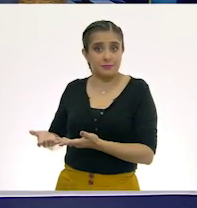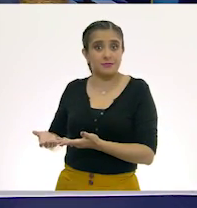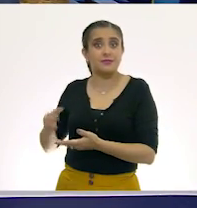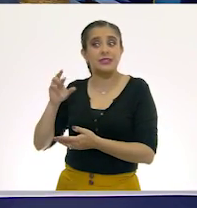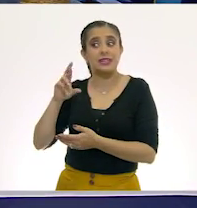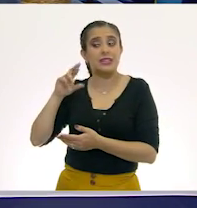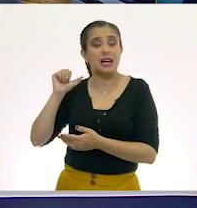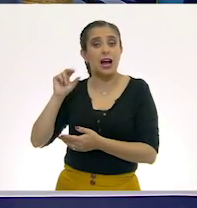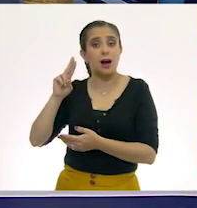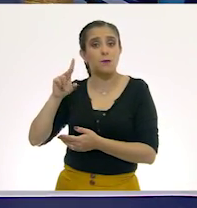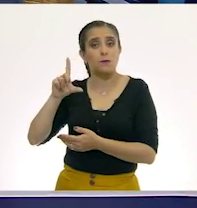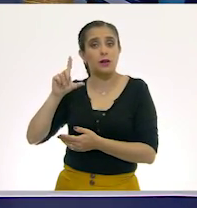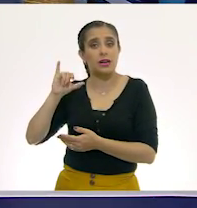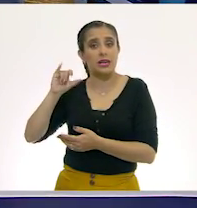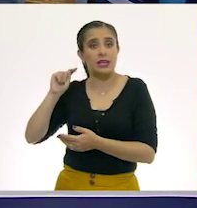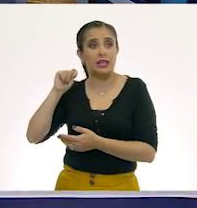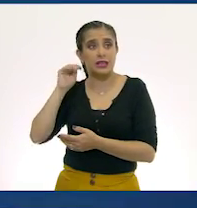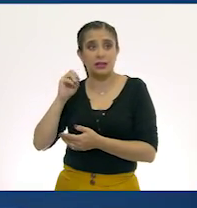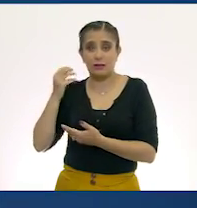Raulito.